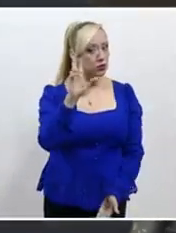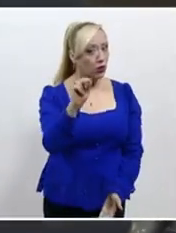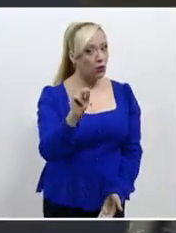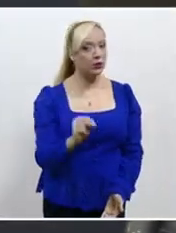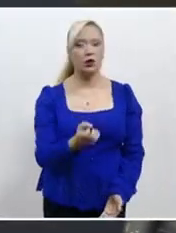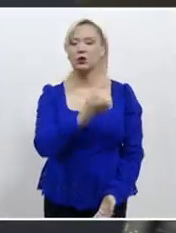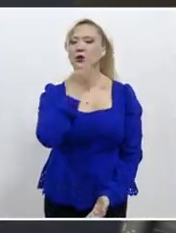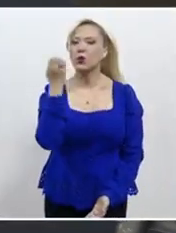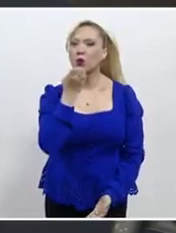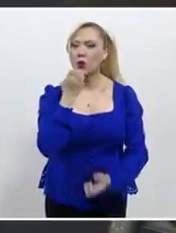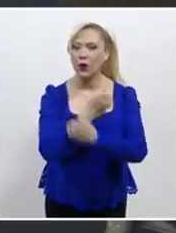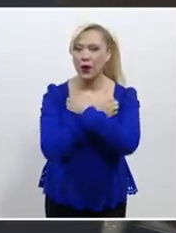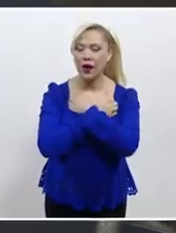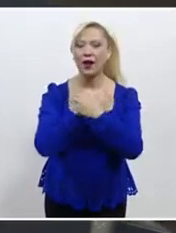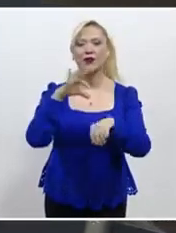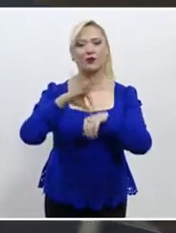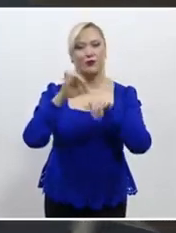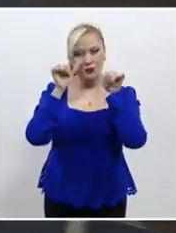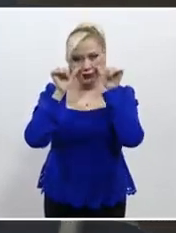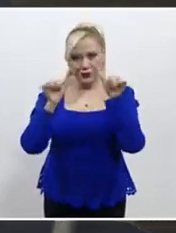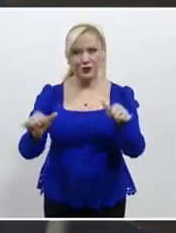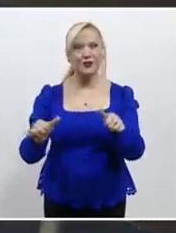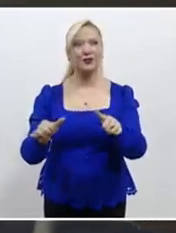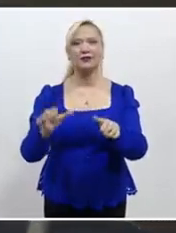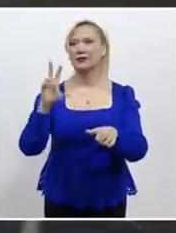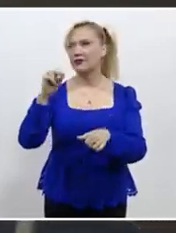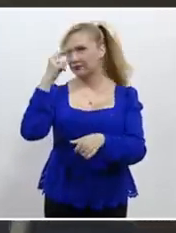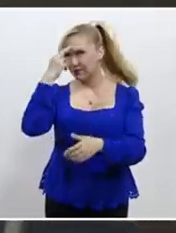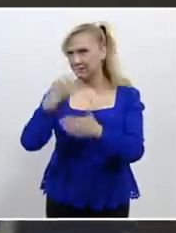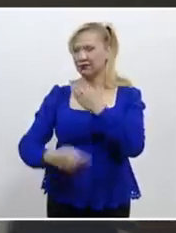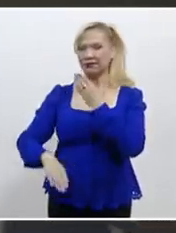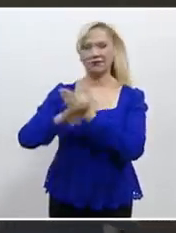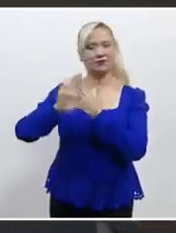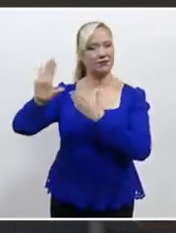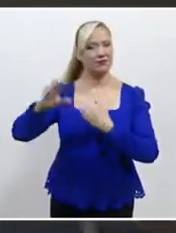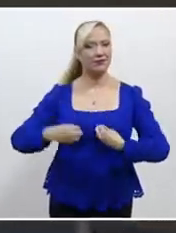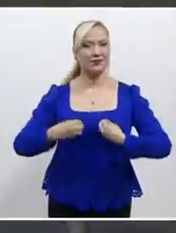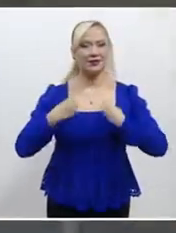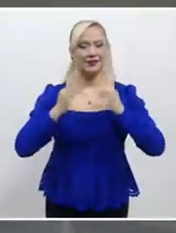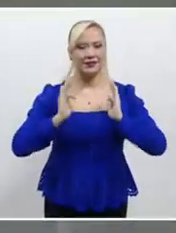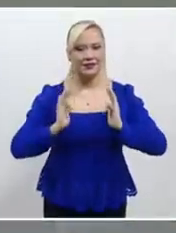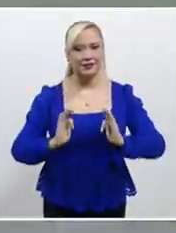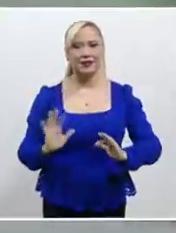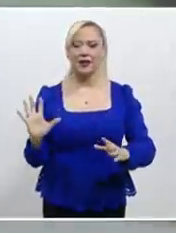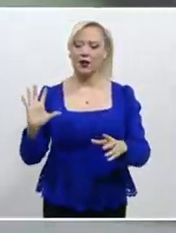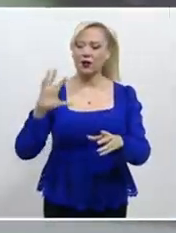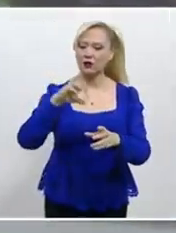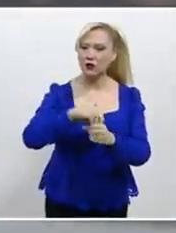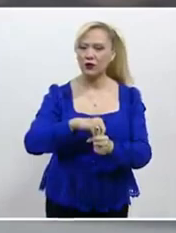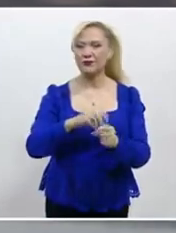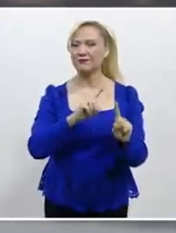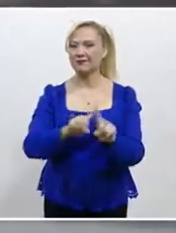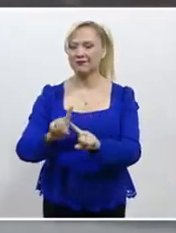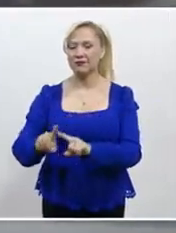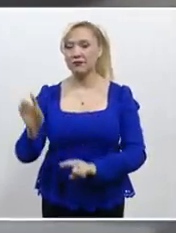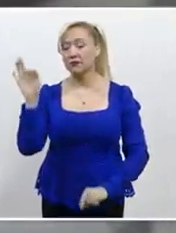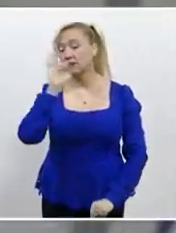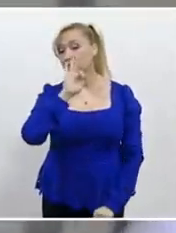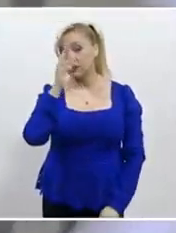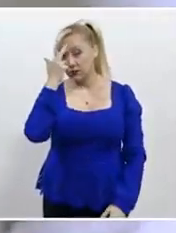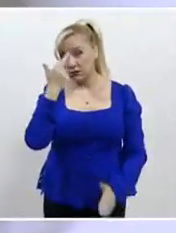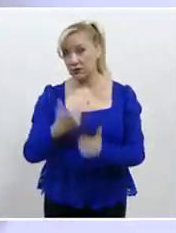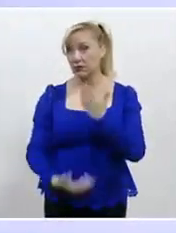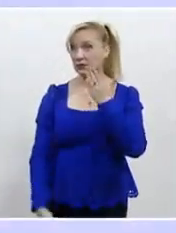a la educación, a la salud, a una vida libre de violencia y a la inclusión, entre otros. En caso de sufrir alguna